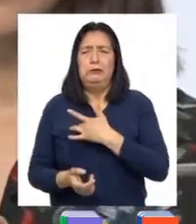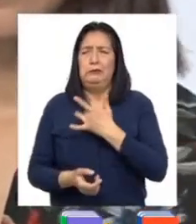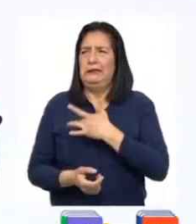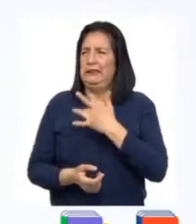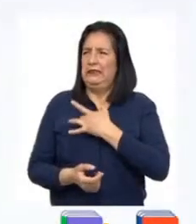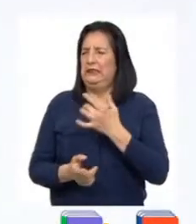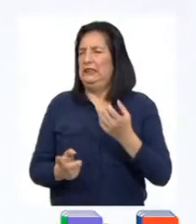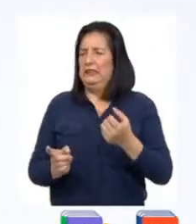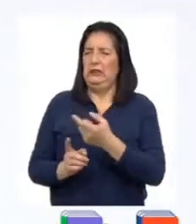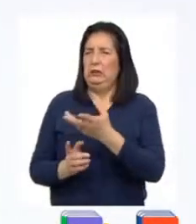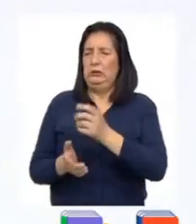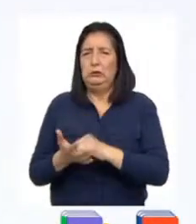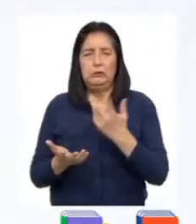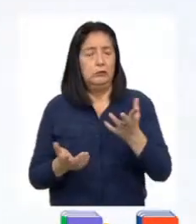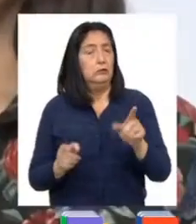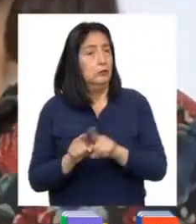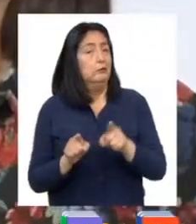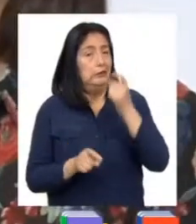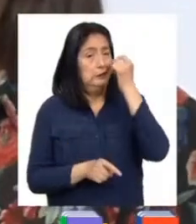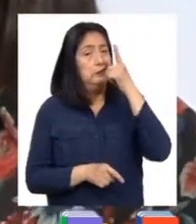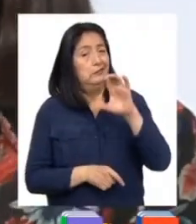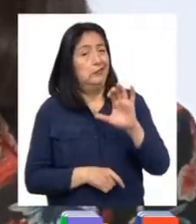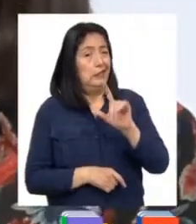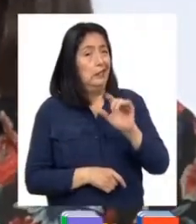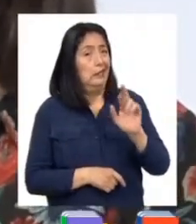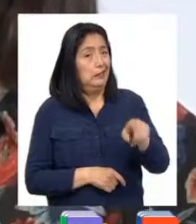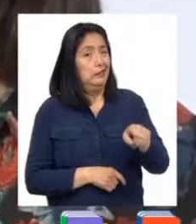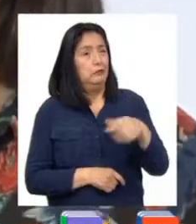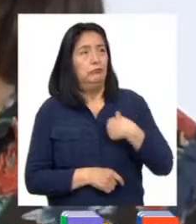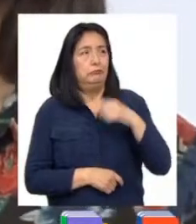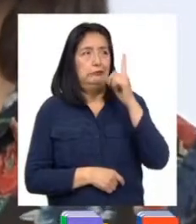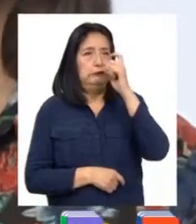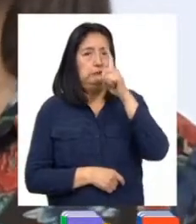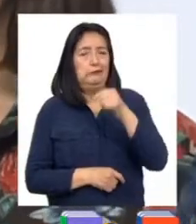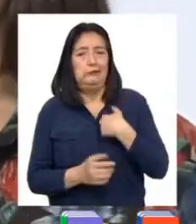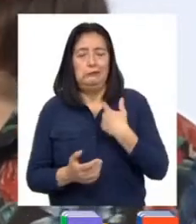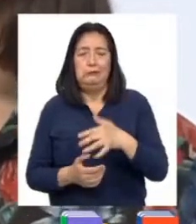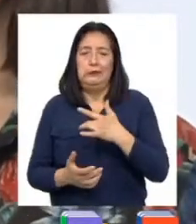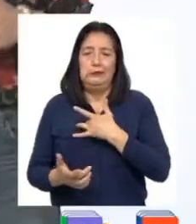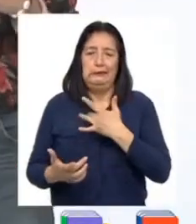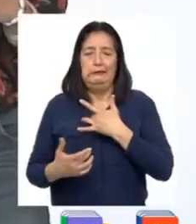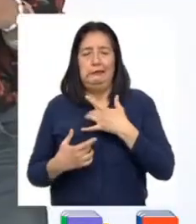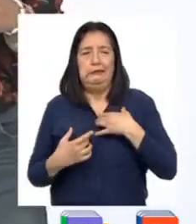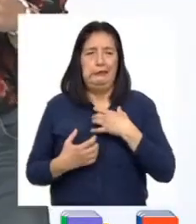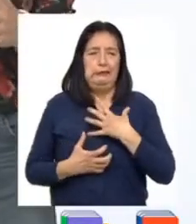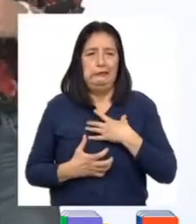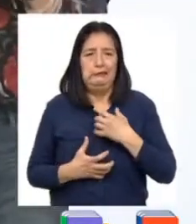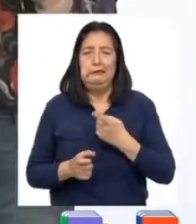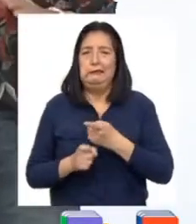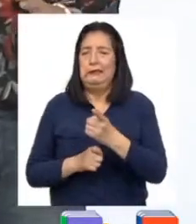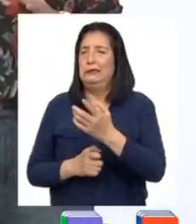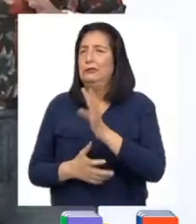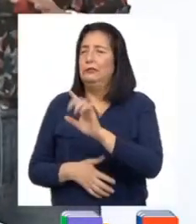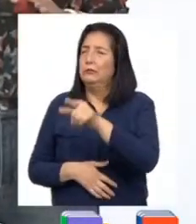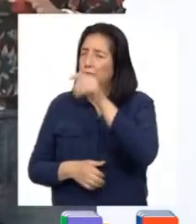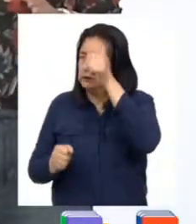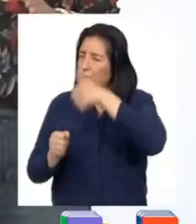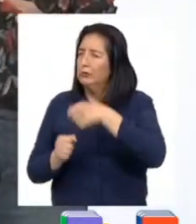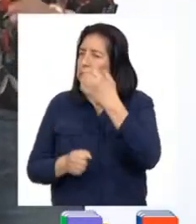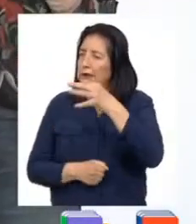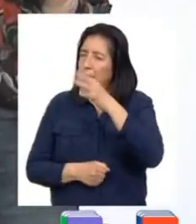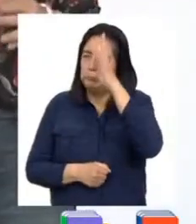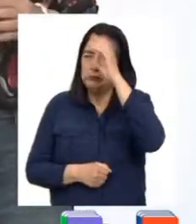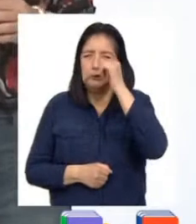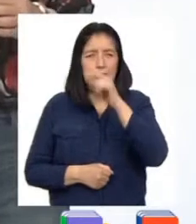violentas. Aunque también entiendo a Clara, debe ser difícil hablar por los daños emocionales que causa. Solo recuerden esto siempre, chicas y